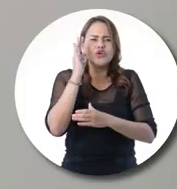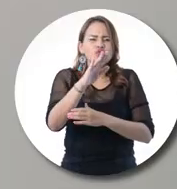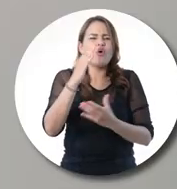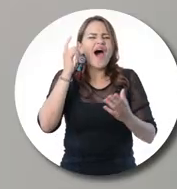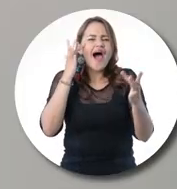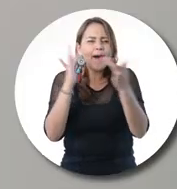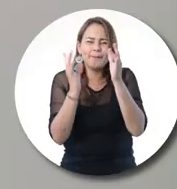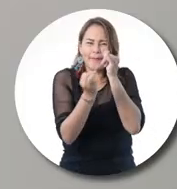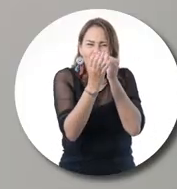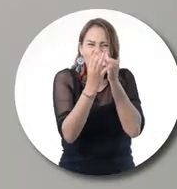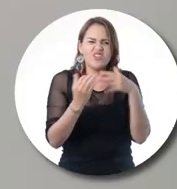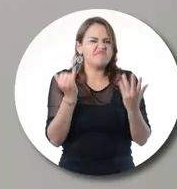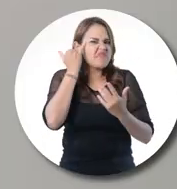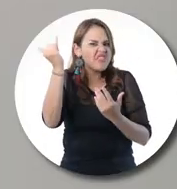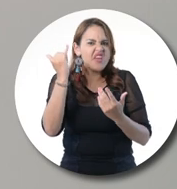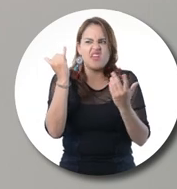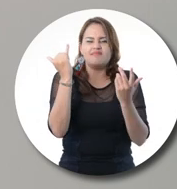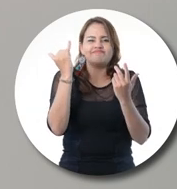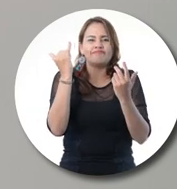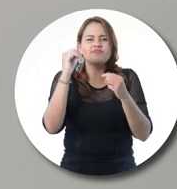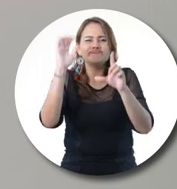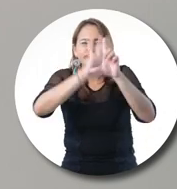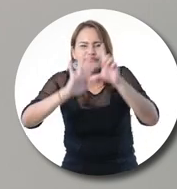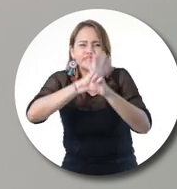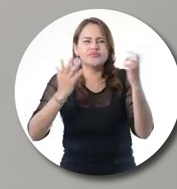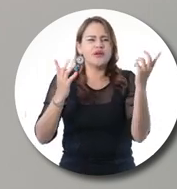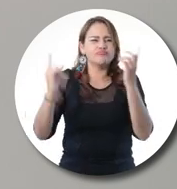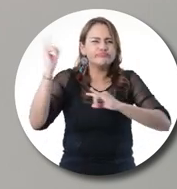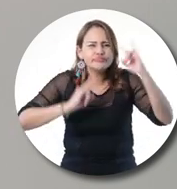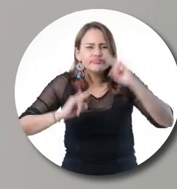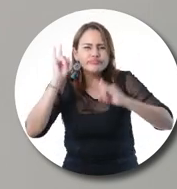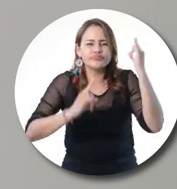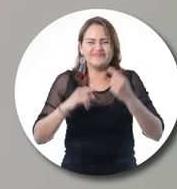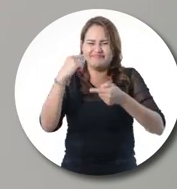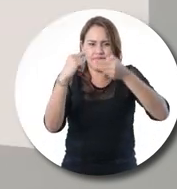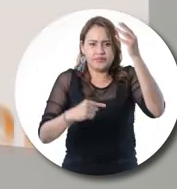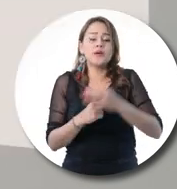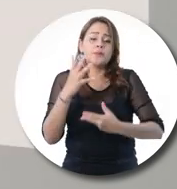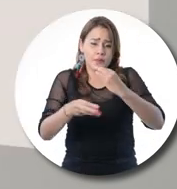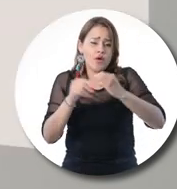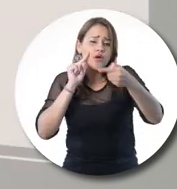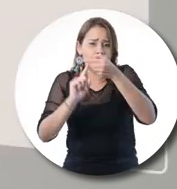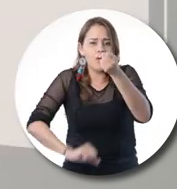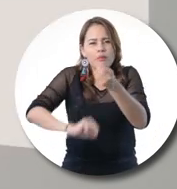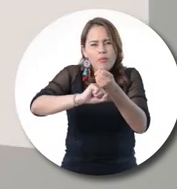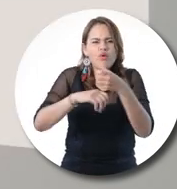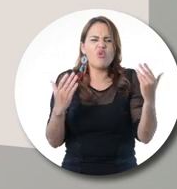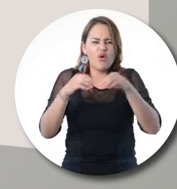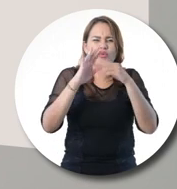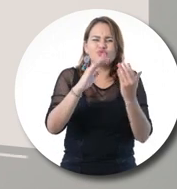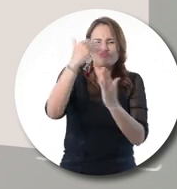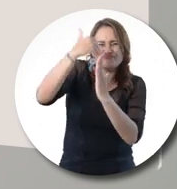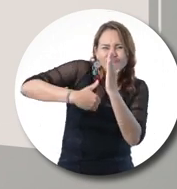contenidos pedagógicos para los docentes y otros proyectos audiovisuales Aquí se brinda apoyo para el uso de Office 365,